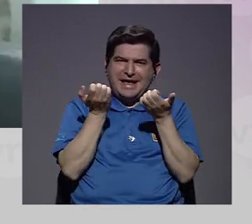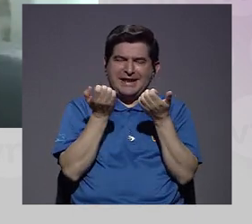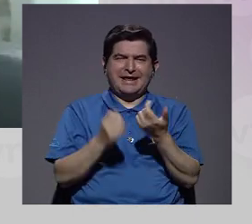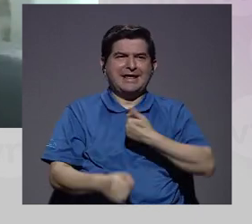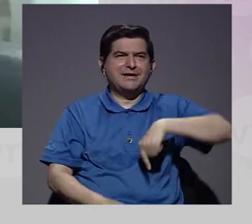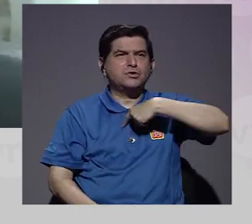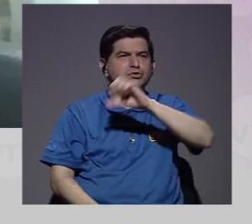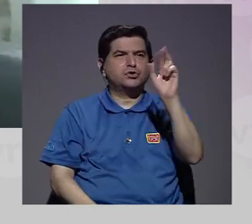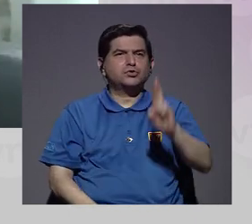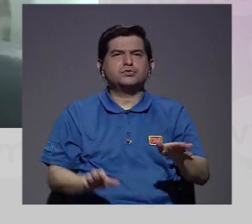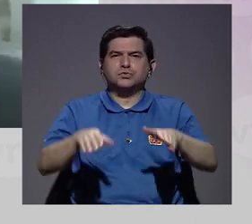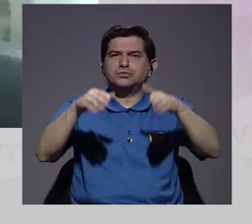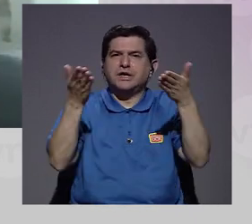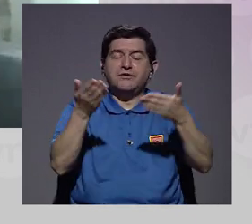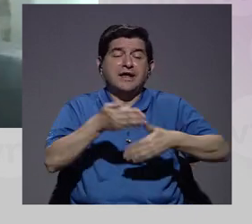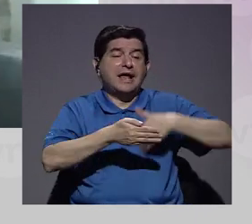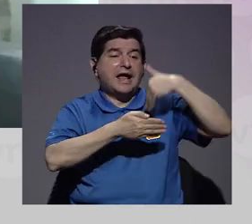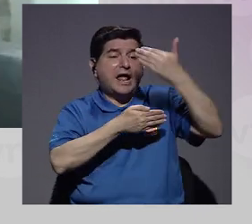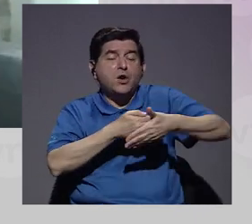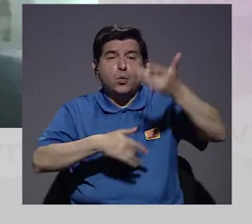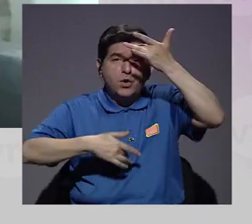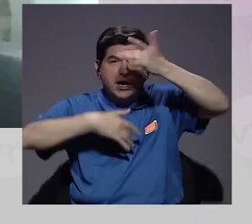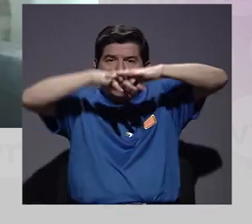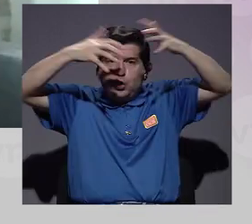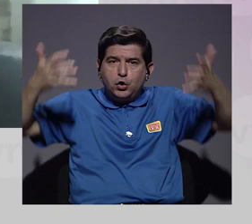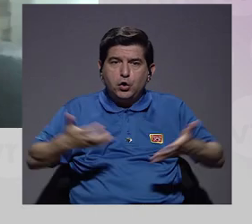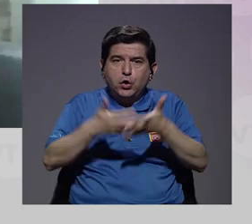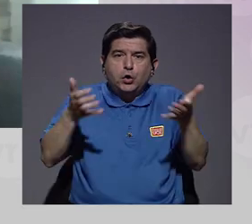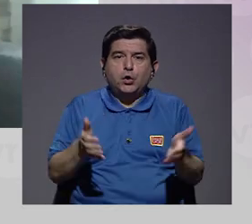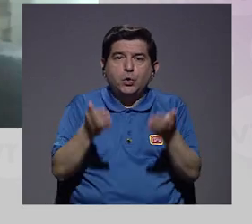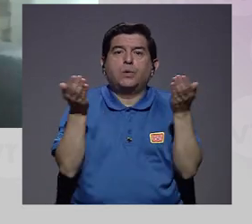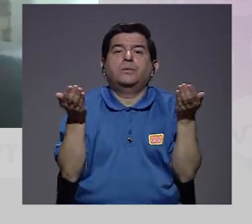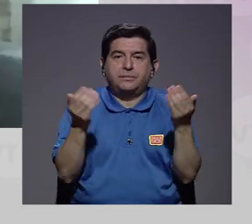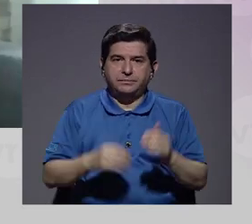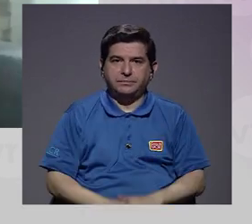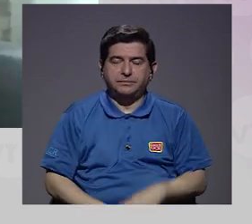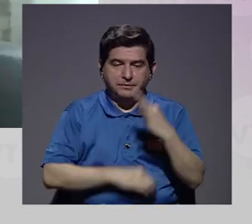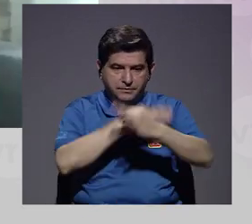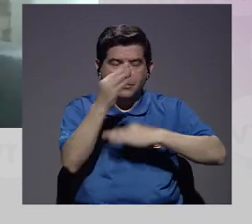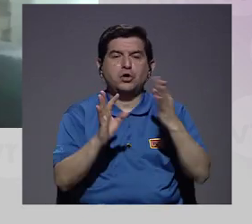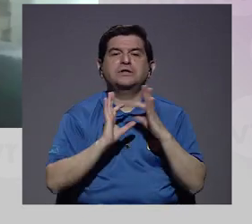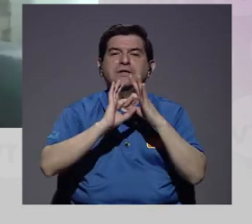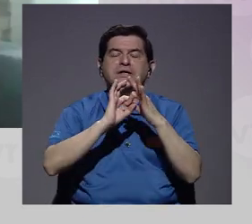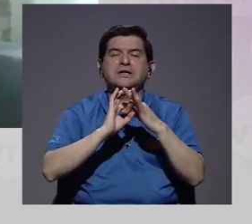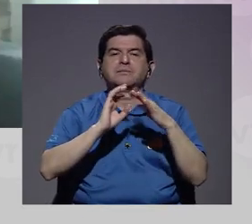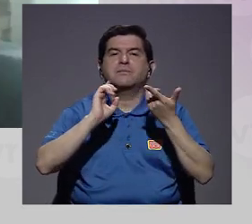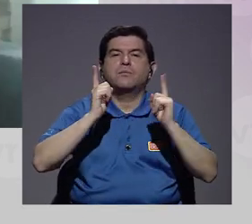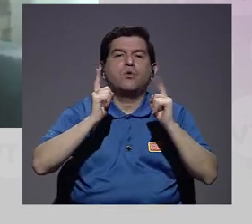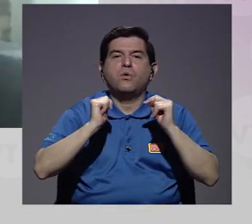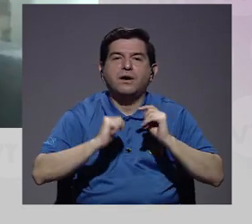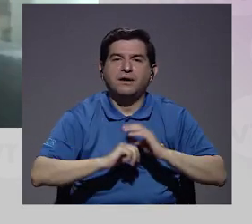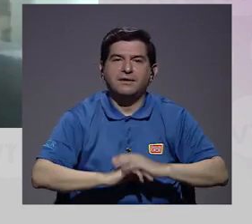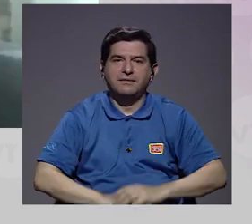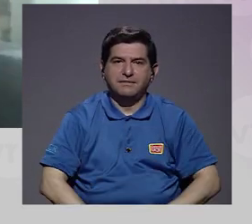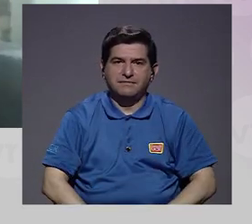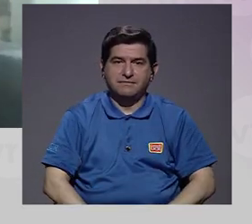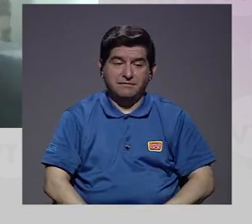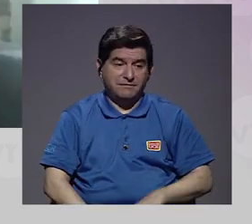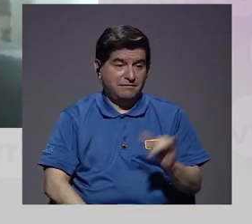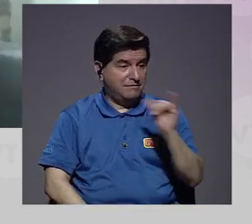¿cómo queremos que sea Costa Rica después de esta pandemia? ¿Qué tipo de relaciones queremos tener?